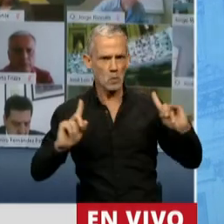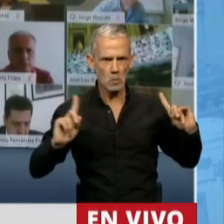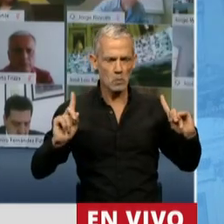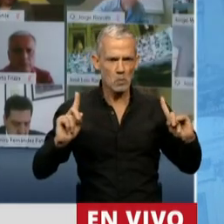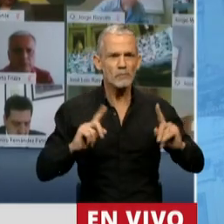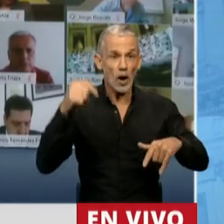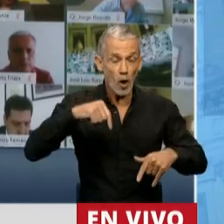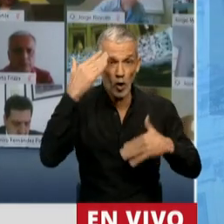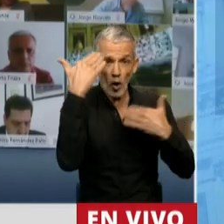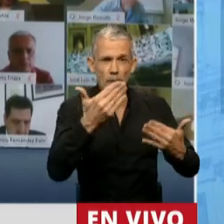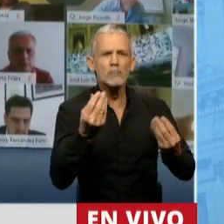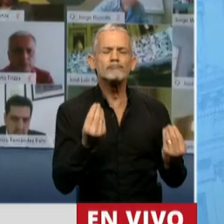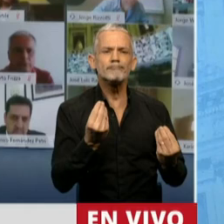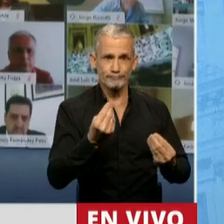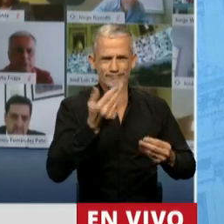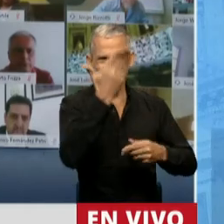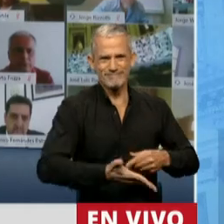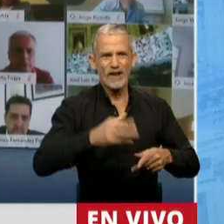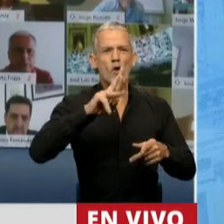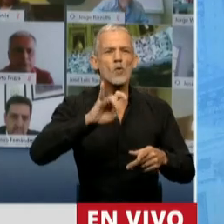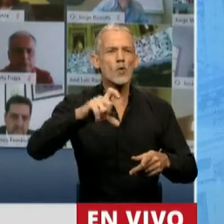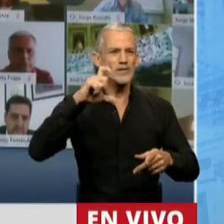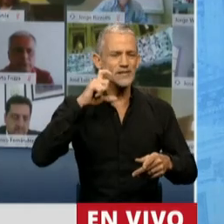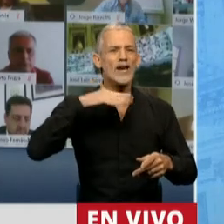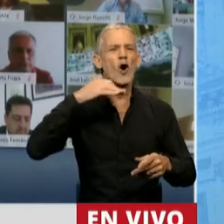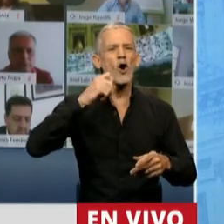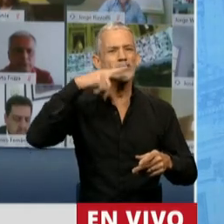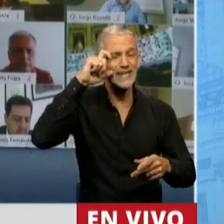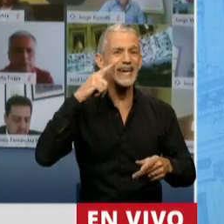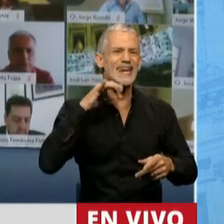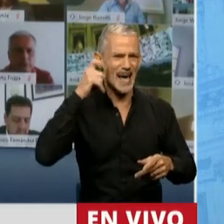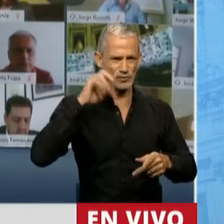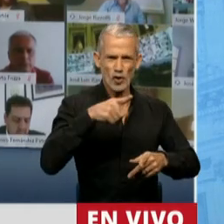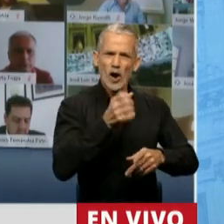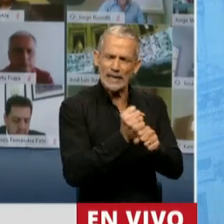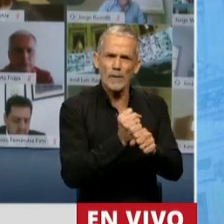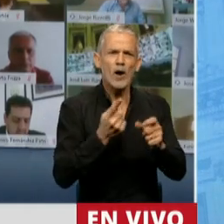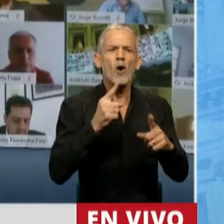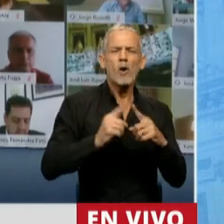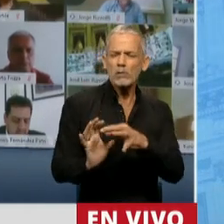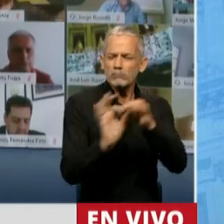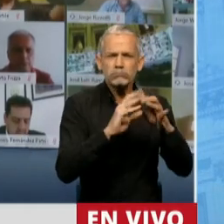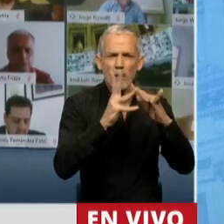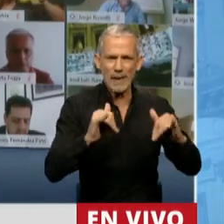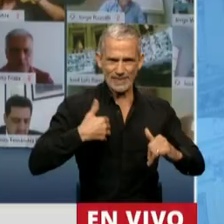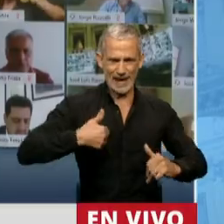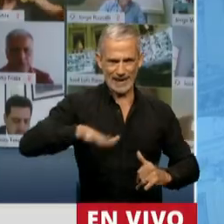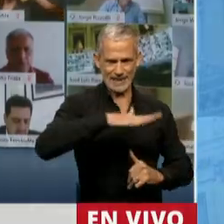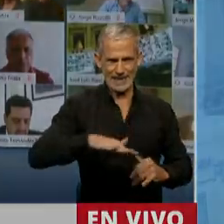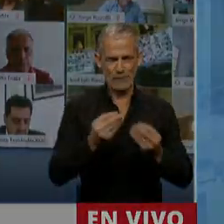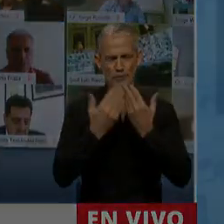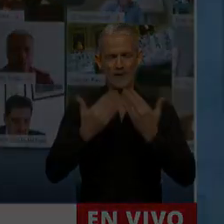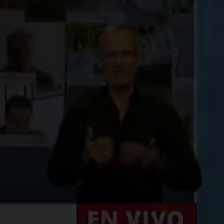todo eso hoy, recordamos y homenajeamos a José Ignacio Rucci, trabajador por la concordia y la justicia de Argentina. Muchas gracias.